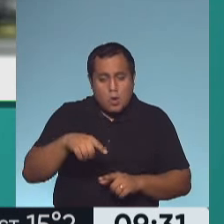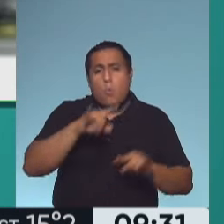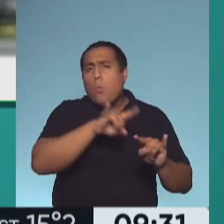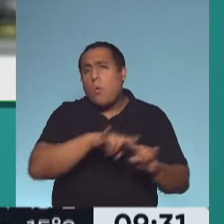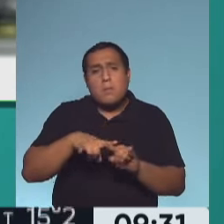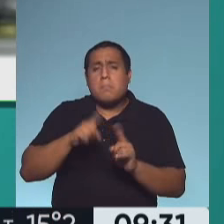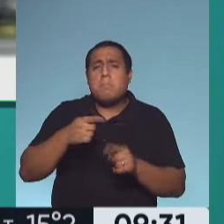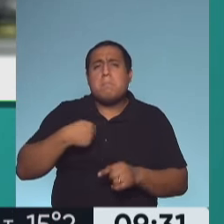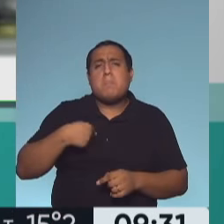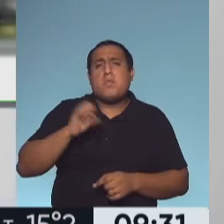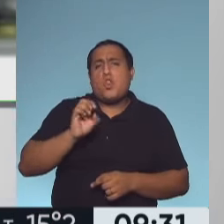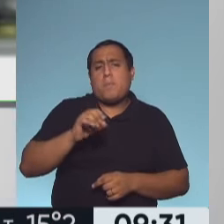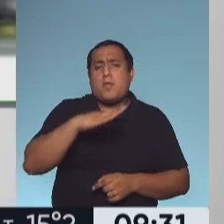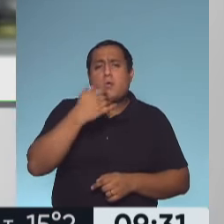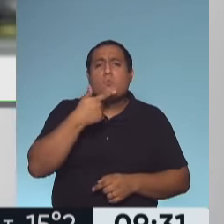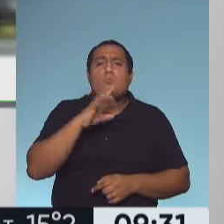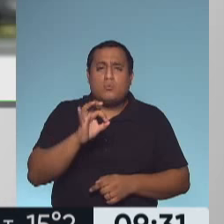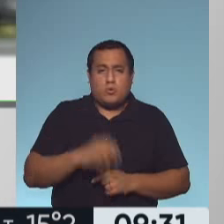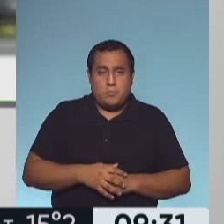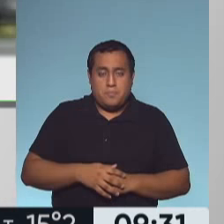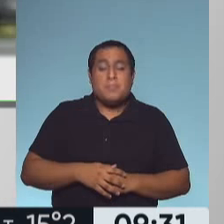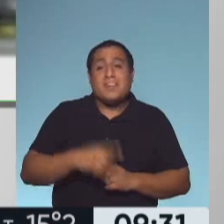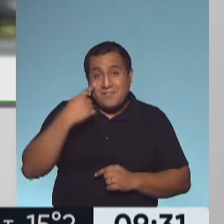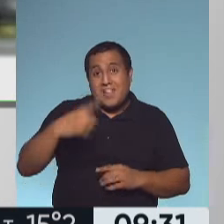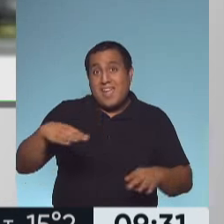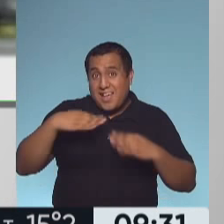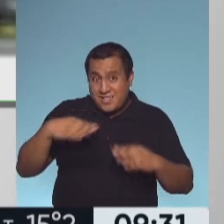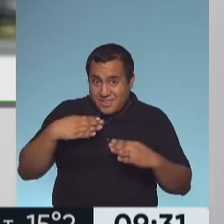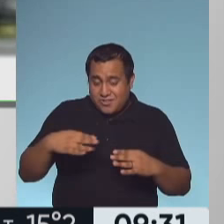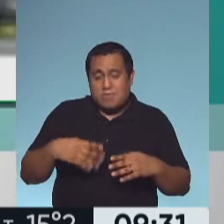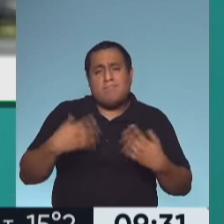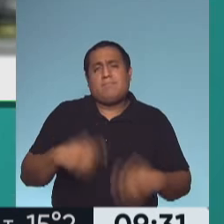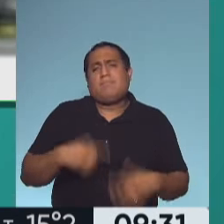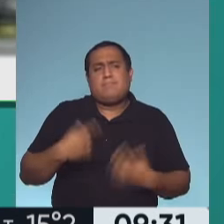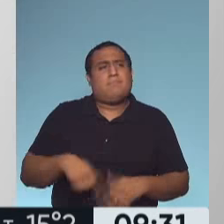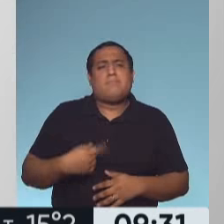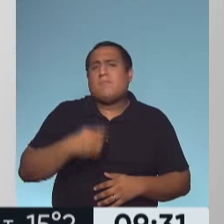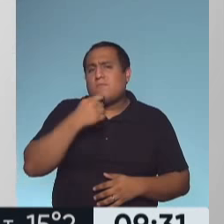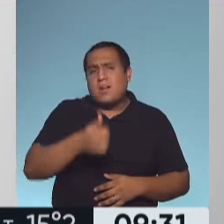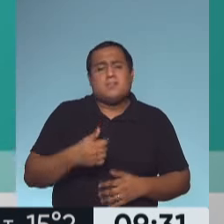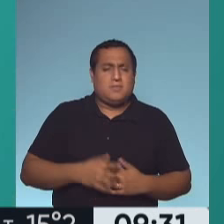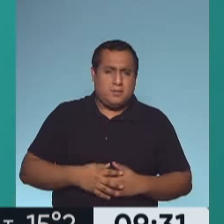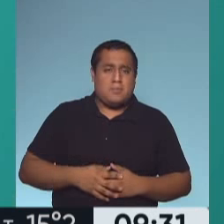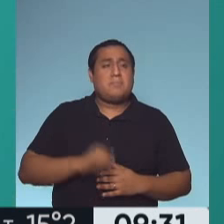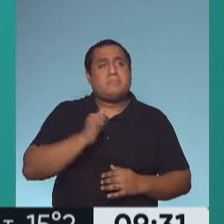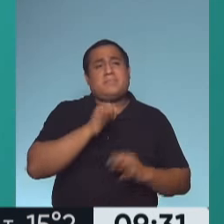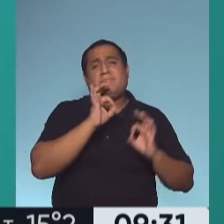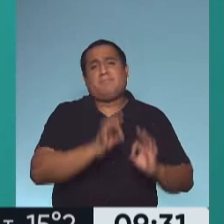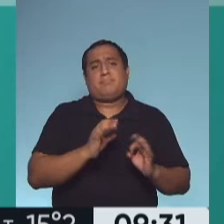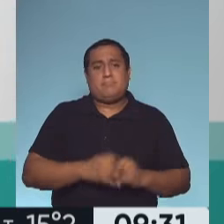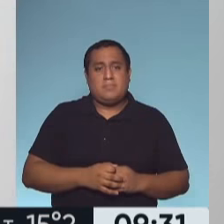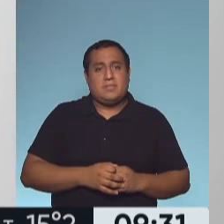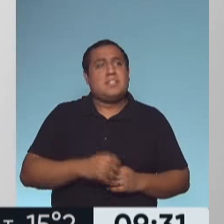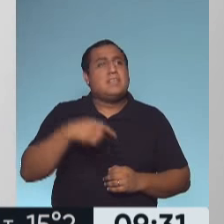con mi nombre. Fíjense qué ejercicio simple, Nati. Un centavo por un millón de ganancias. Pero me encanta. Con esa frase nos quedamos